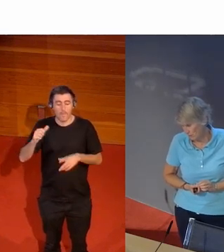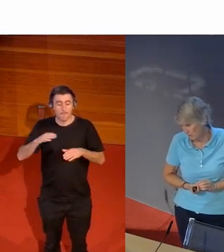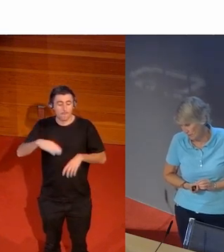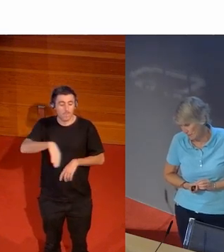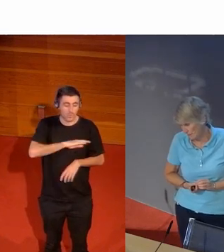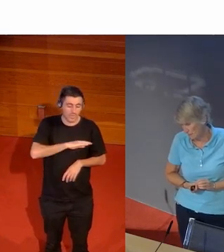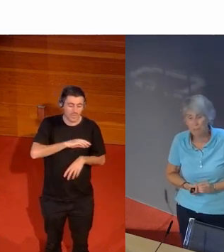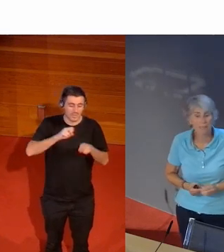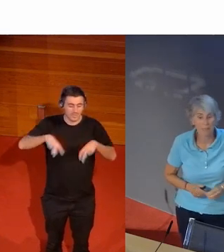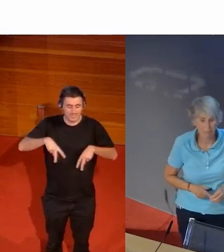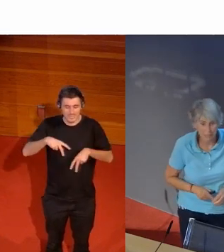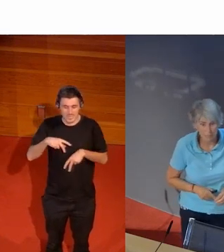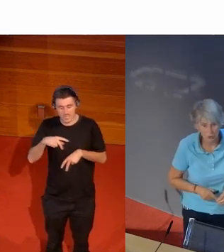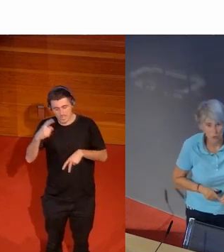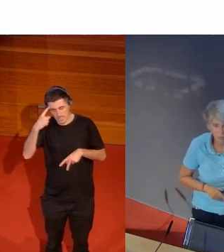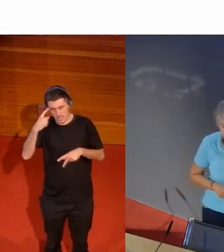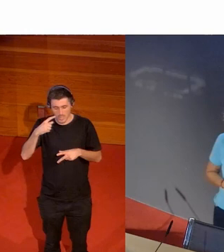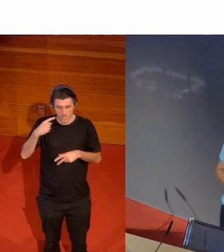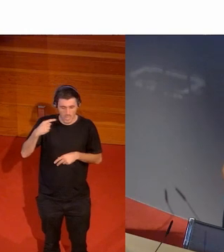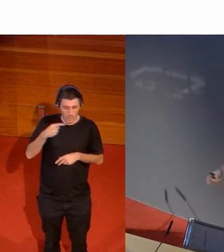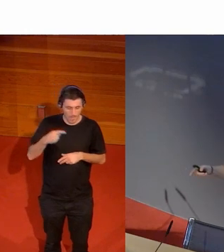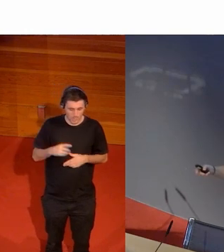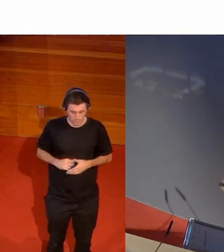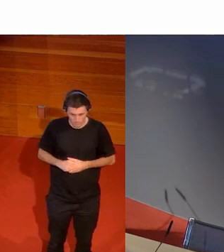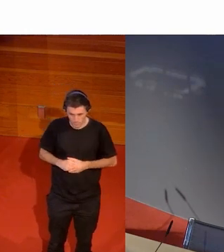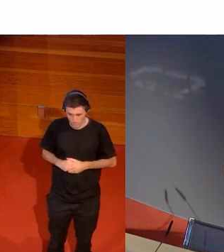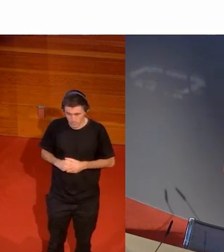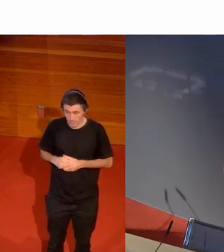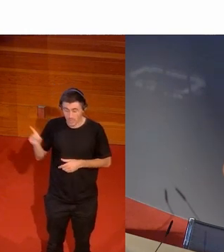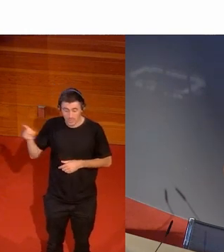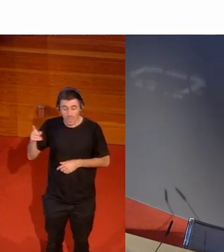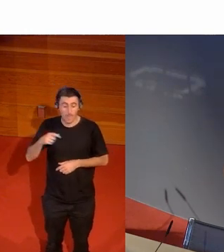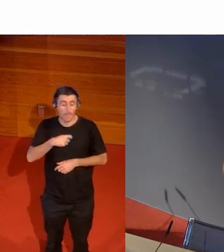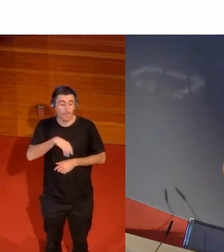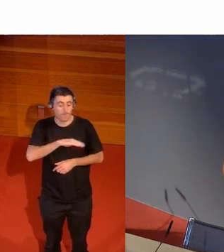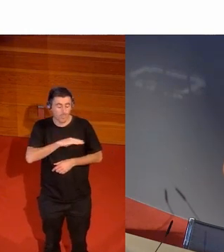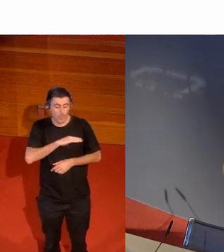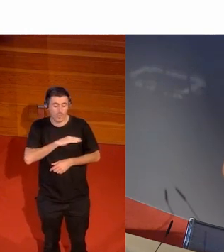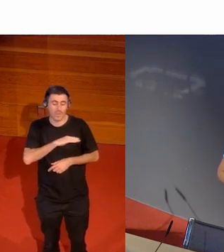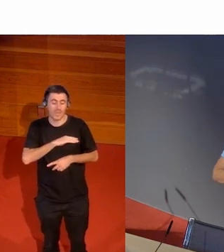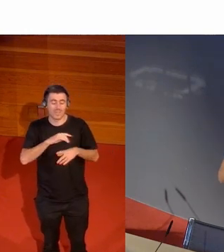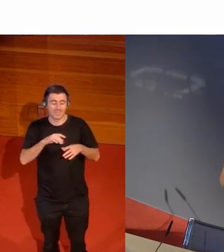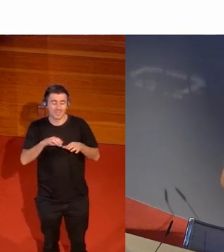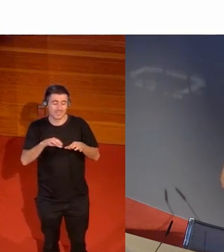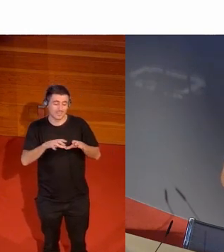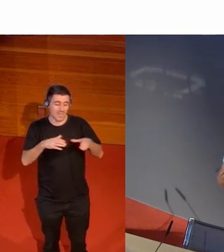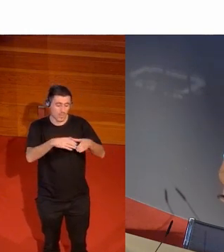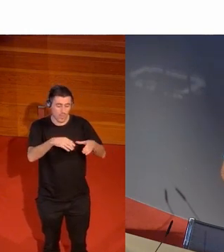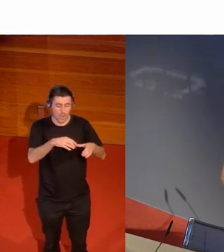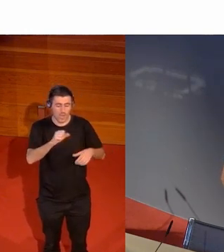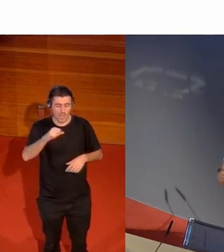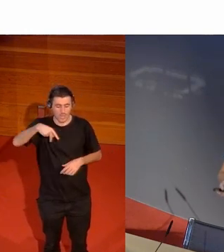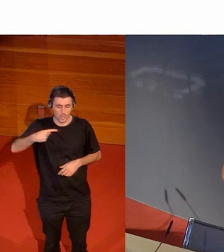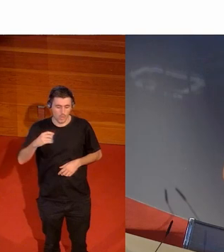esto es el marca marca periódico esta es la portera de la selección de Angola sabéis que en los Juegos Olímpicos tiene